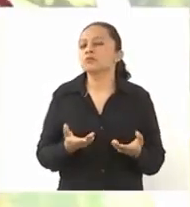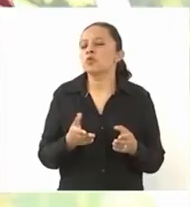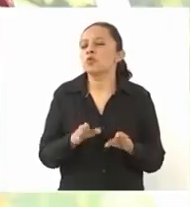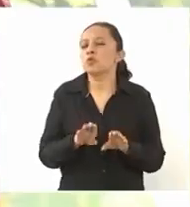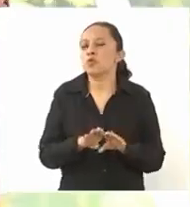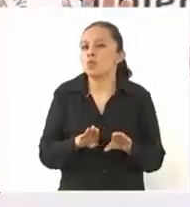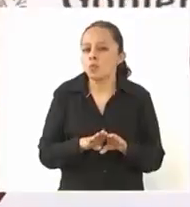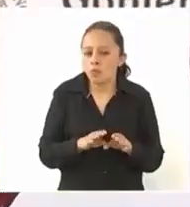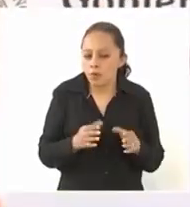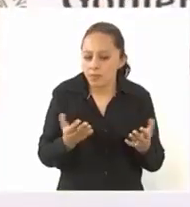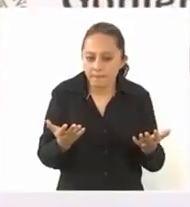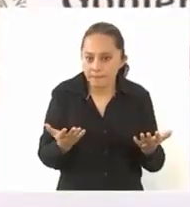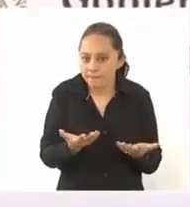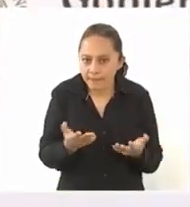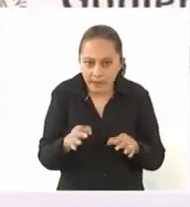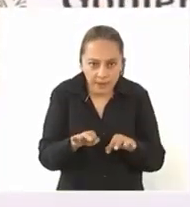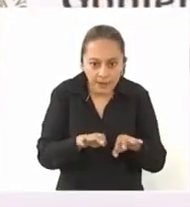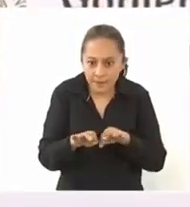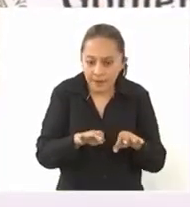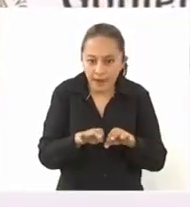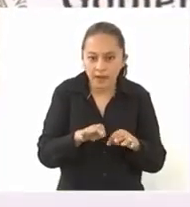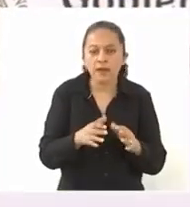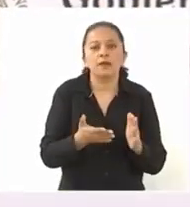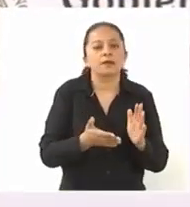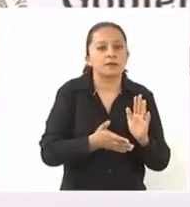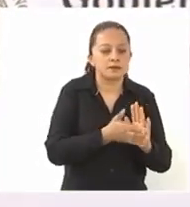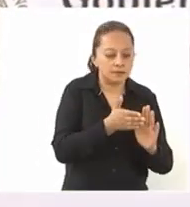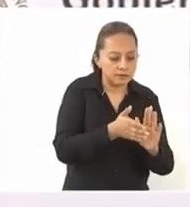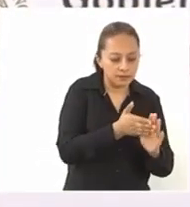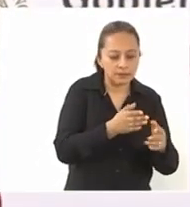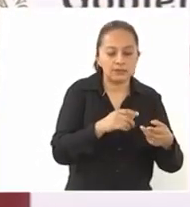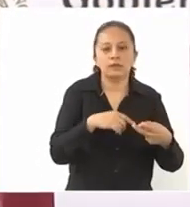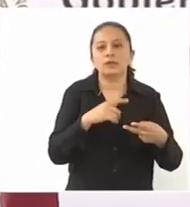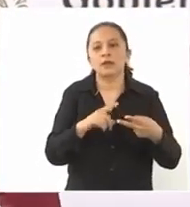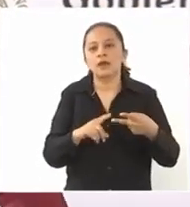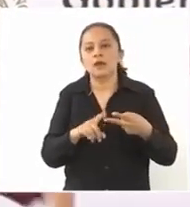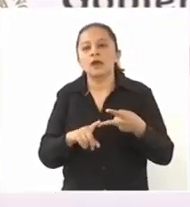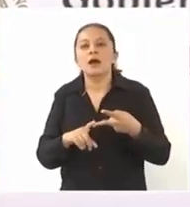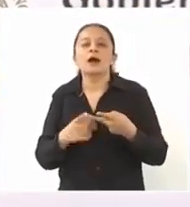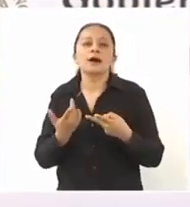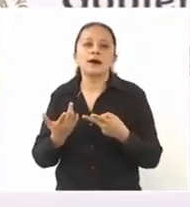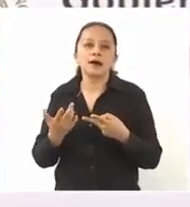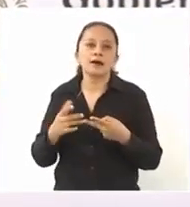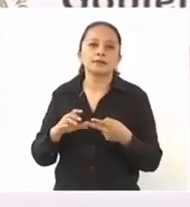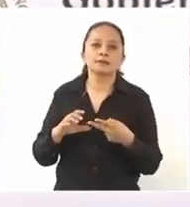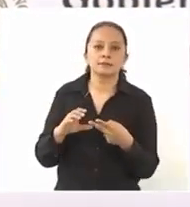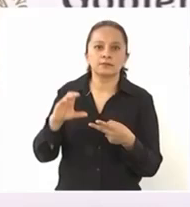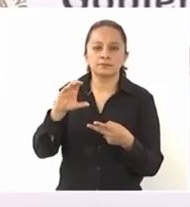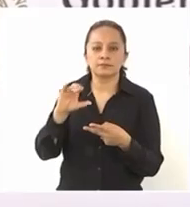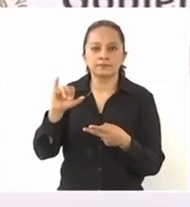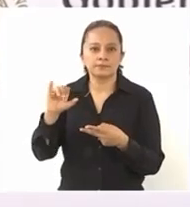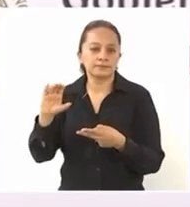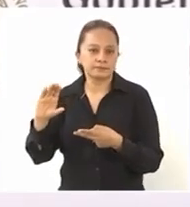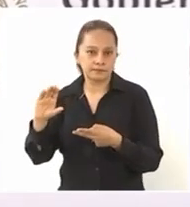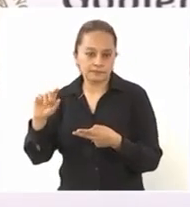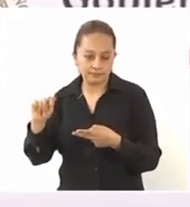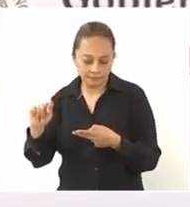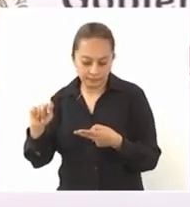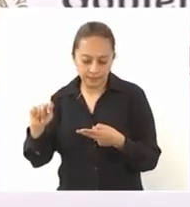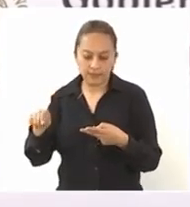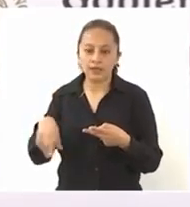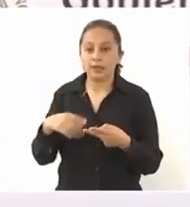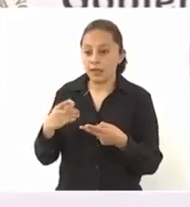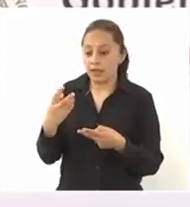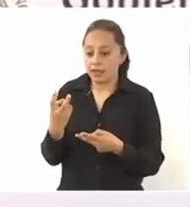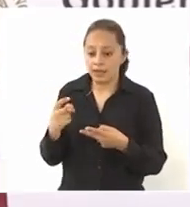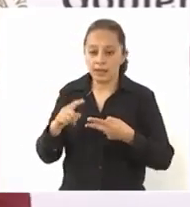hacer? La Secretaría de Infraestructura, Comunicaciones y Transportes lleva la coordinación del proyecto. Los